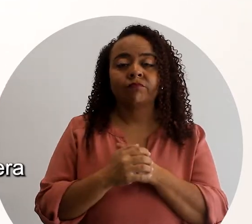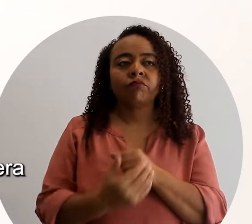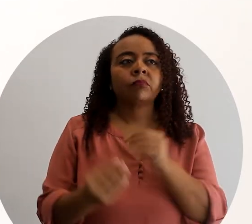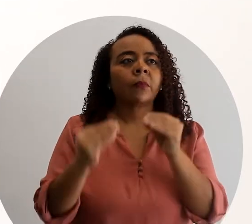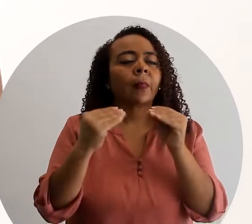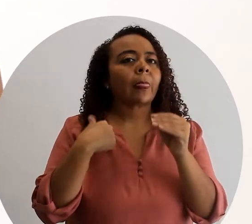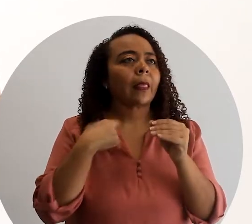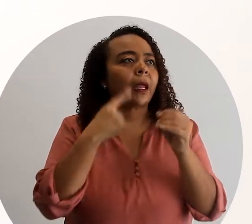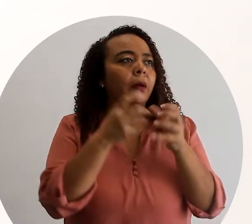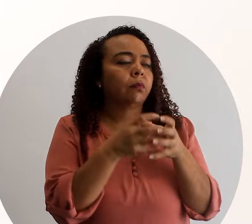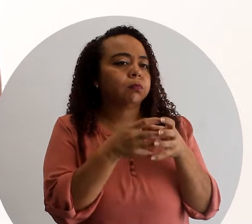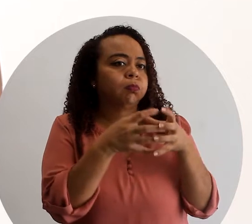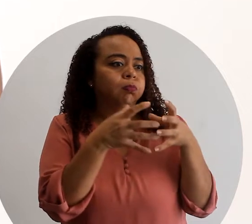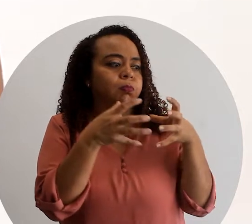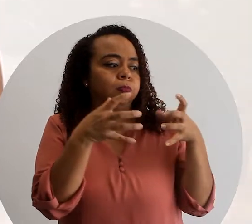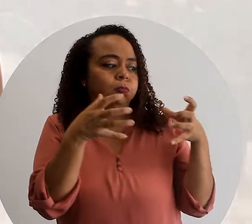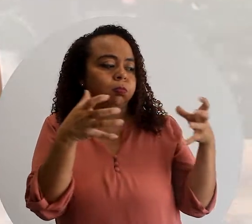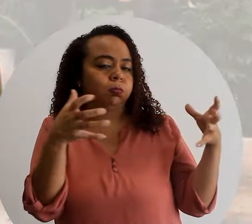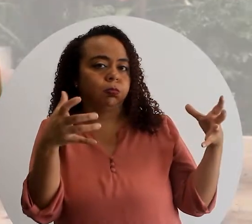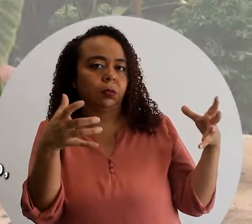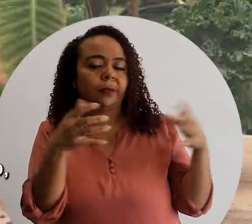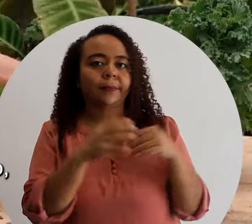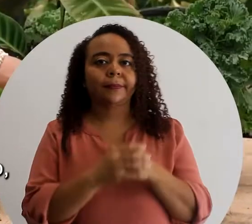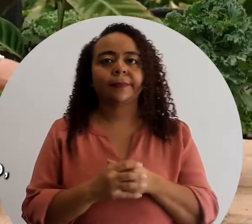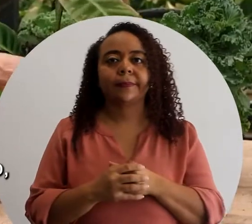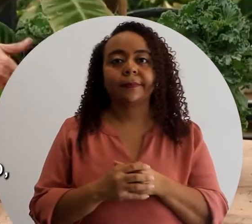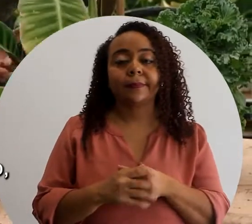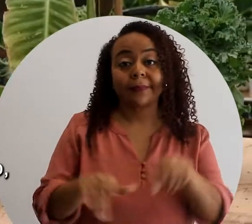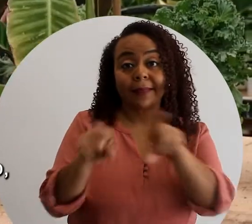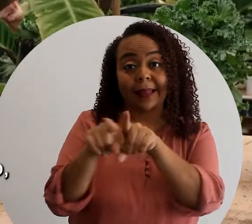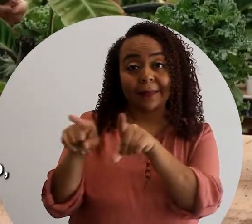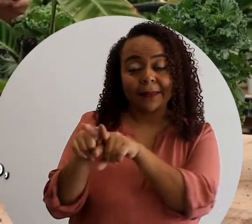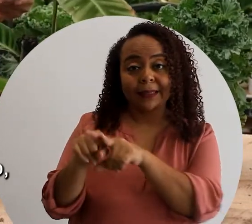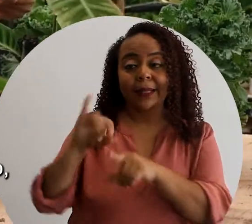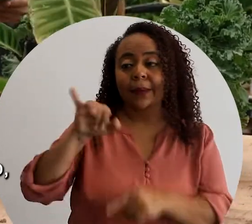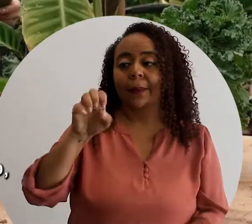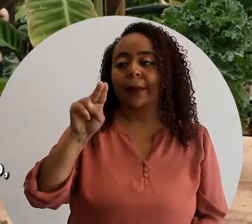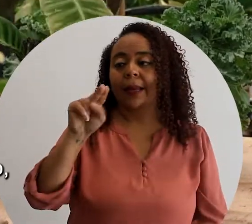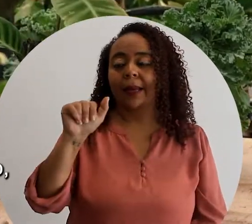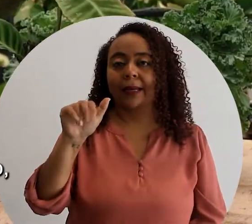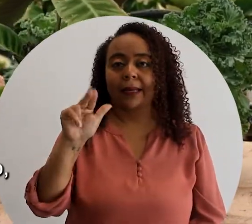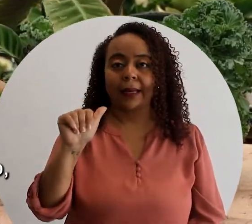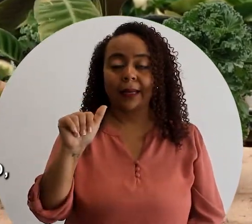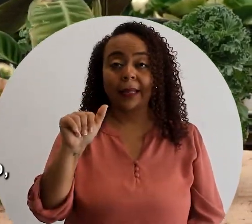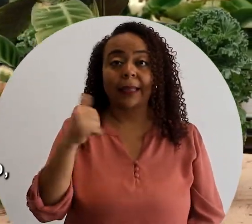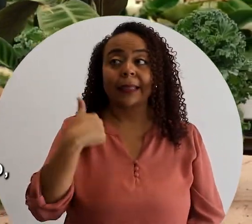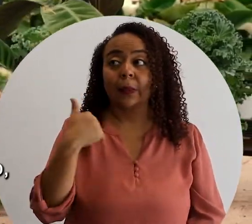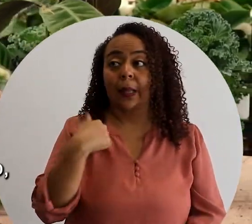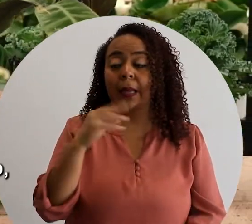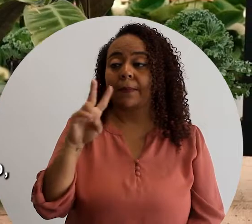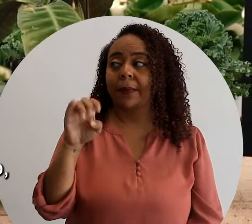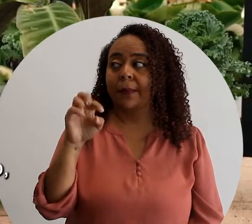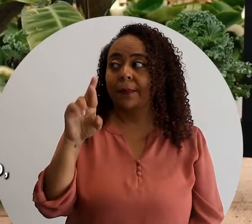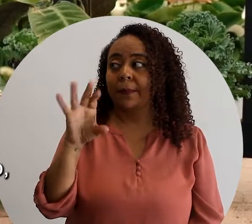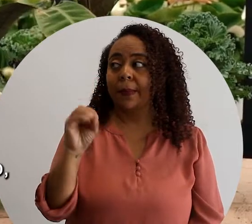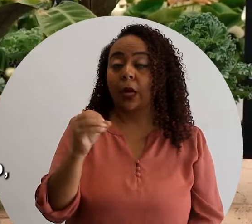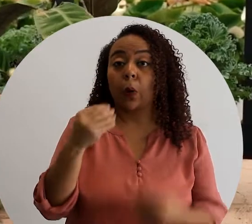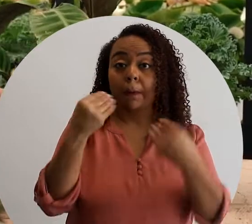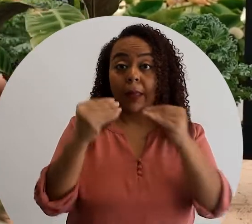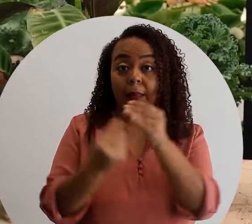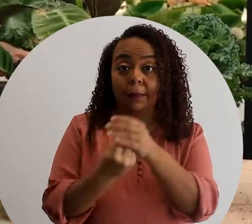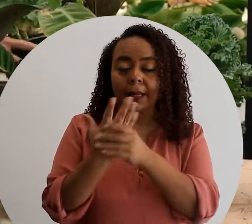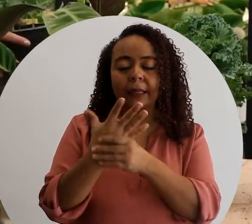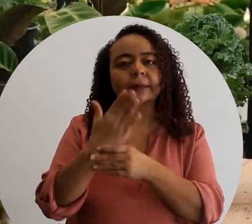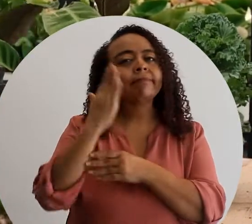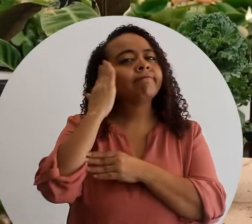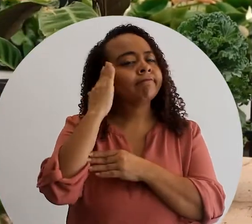tener una colección más grande de suculentas. Por su lado, Juana, dueña de un vivero, está muy consciente de que